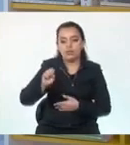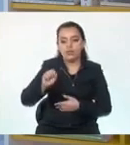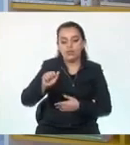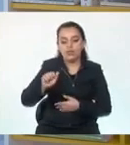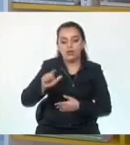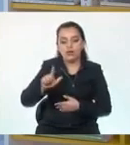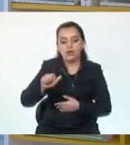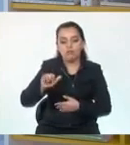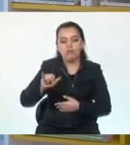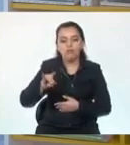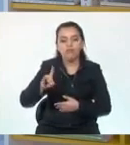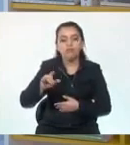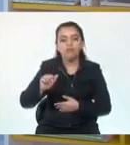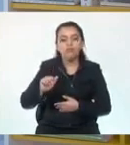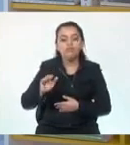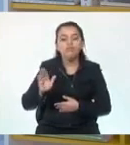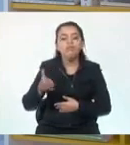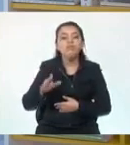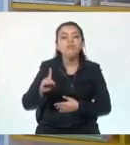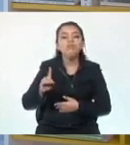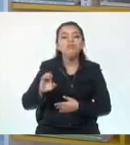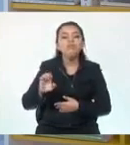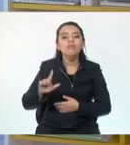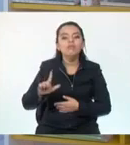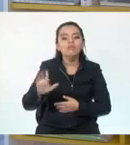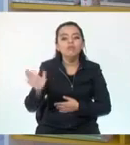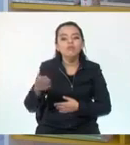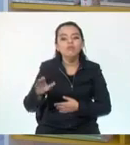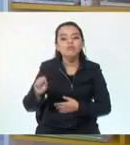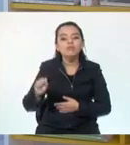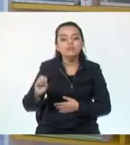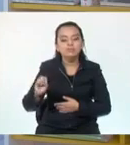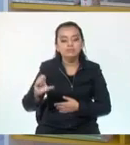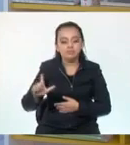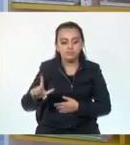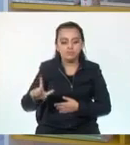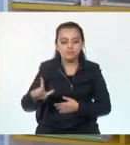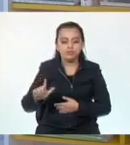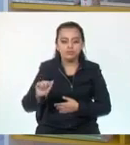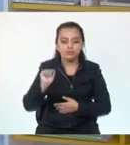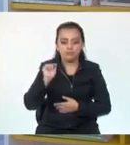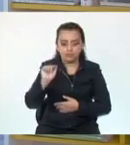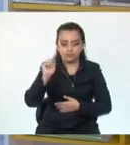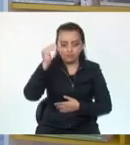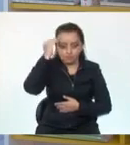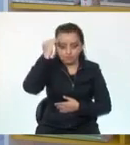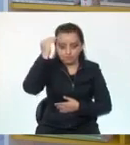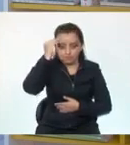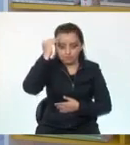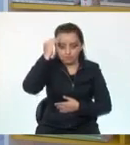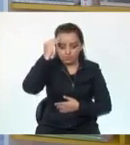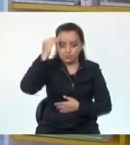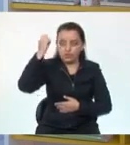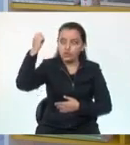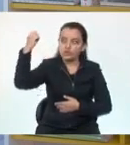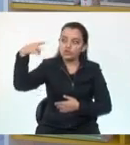Y déjame recordarte que el sol sale al este. En este momento, yo acabo de observar que